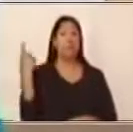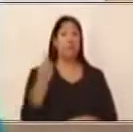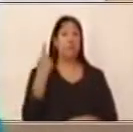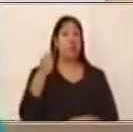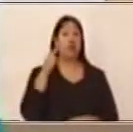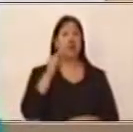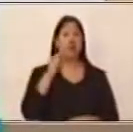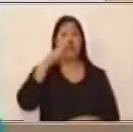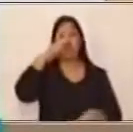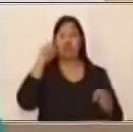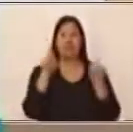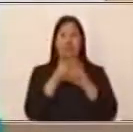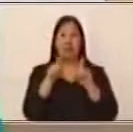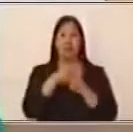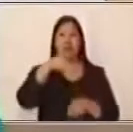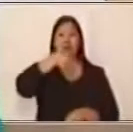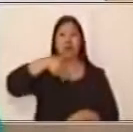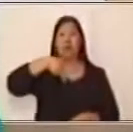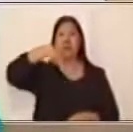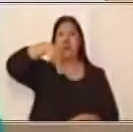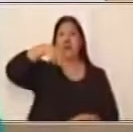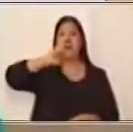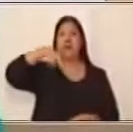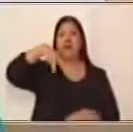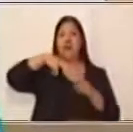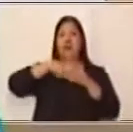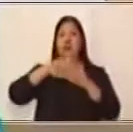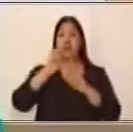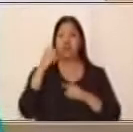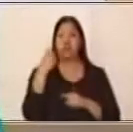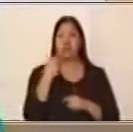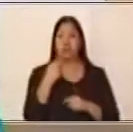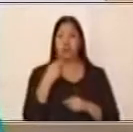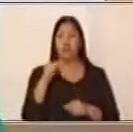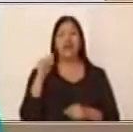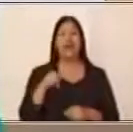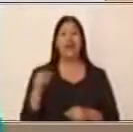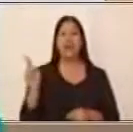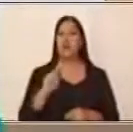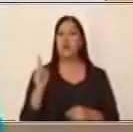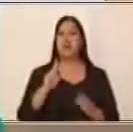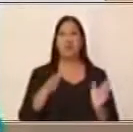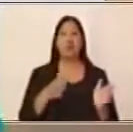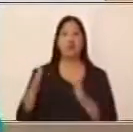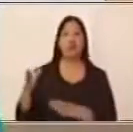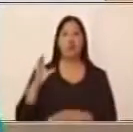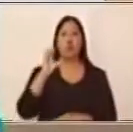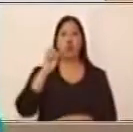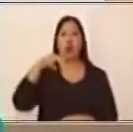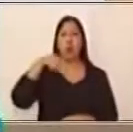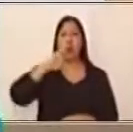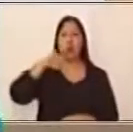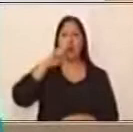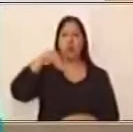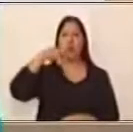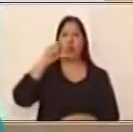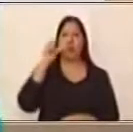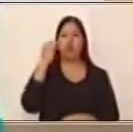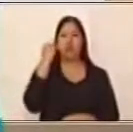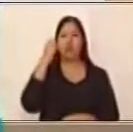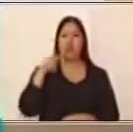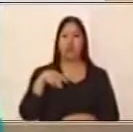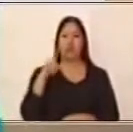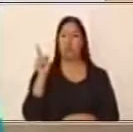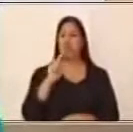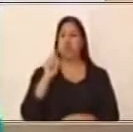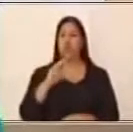necesitas, pues, tomarlo en cuenta. Que aquí no le vamos a llamar conjunción, sino le vamos a llamar nexo. Y también,